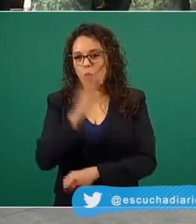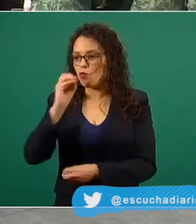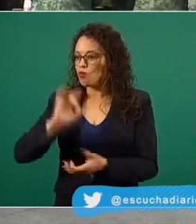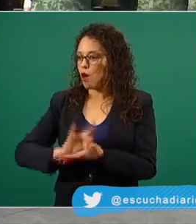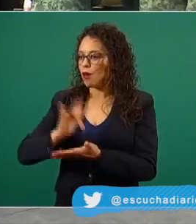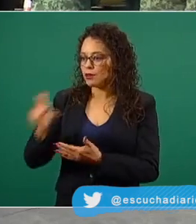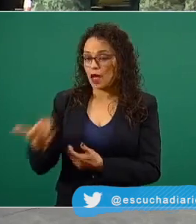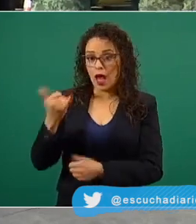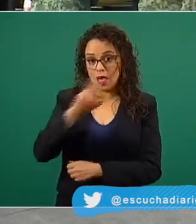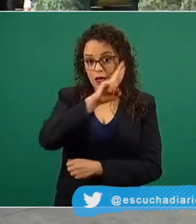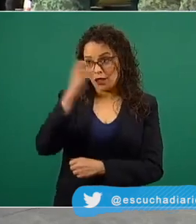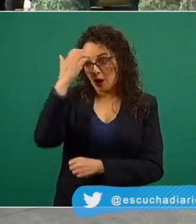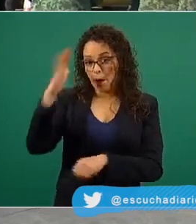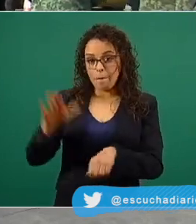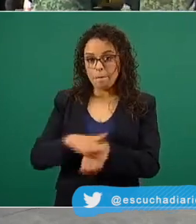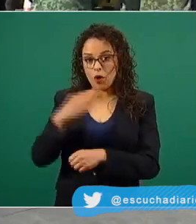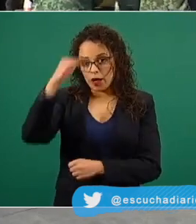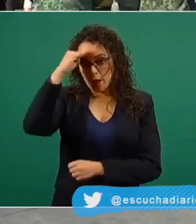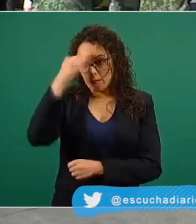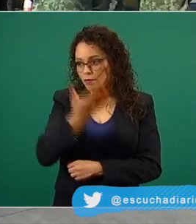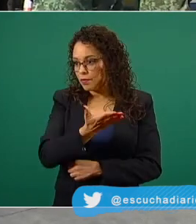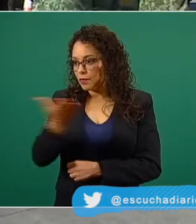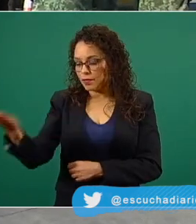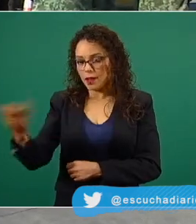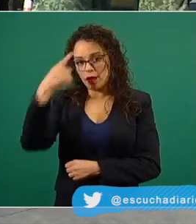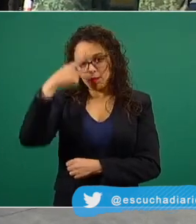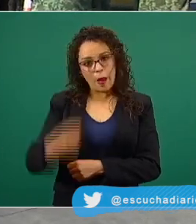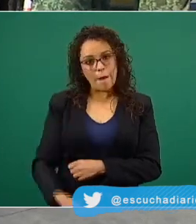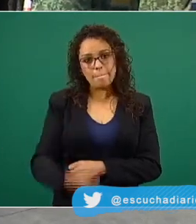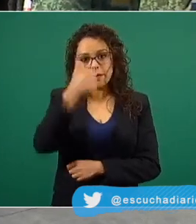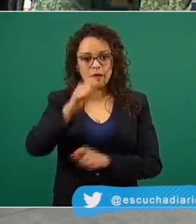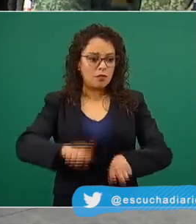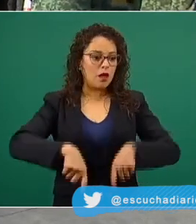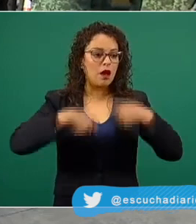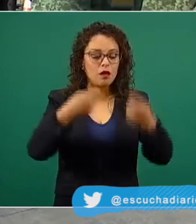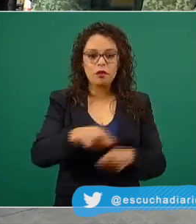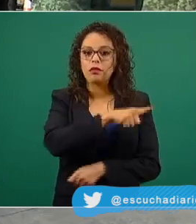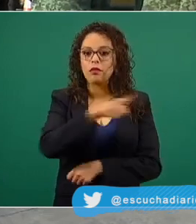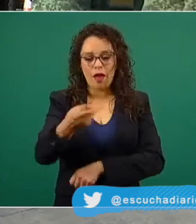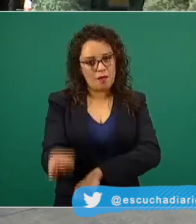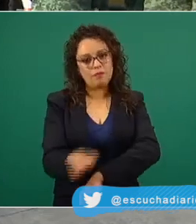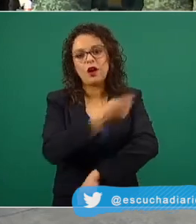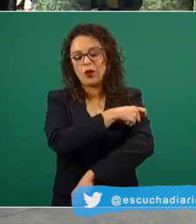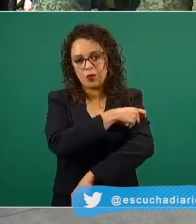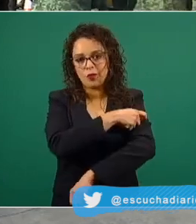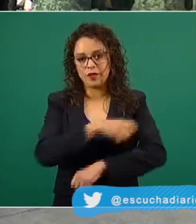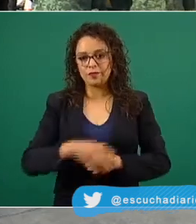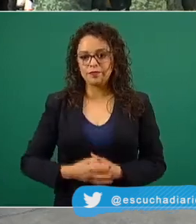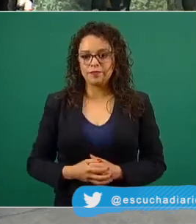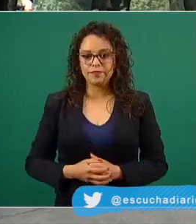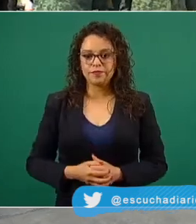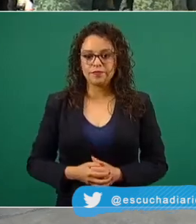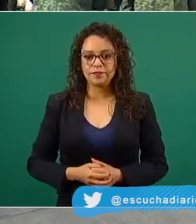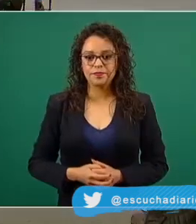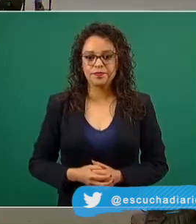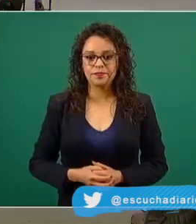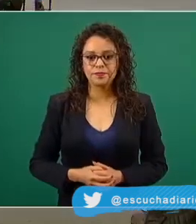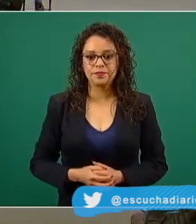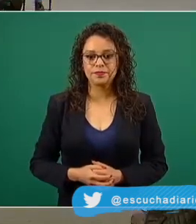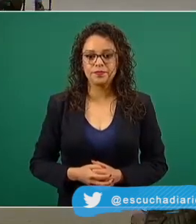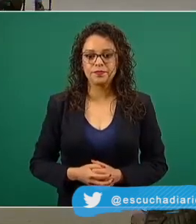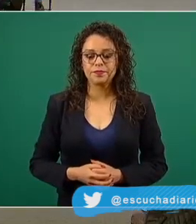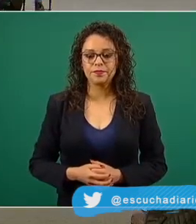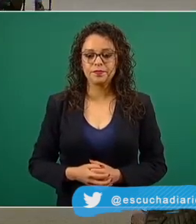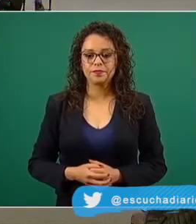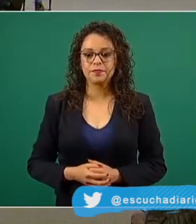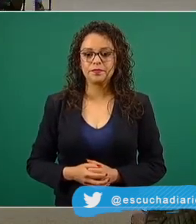también por haber pensado en ellos para ser los primeros mexicanas y mexicanos en ser vacunados. También un